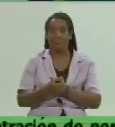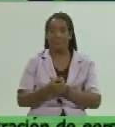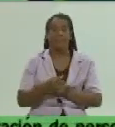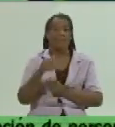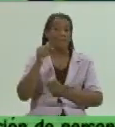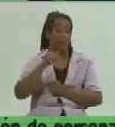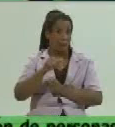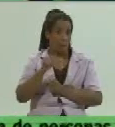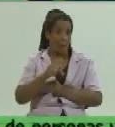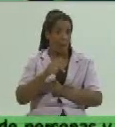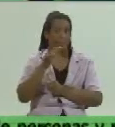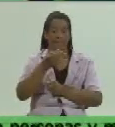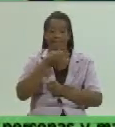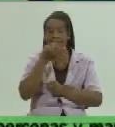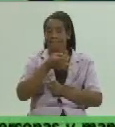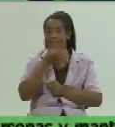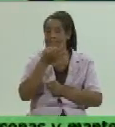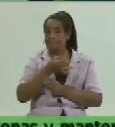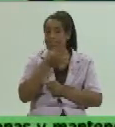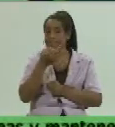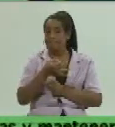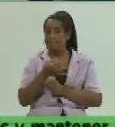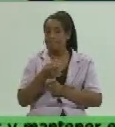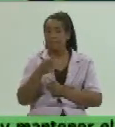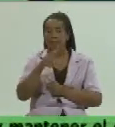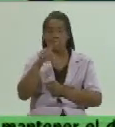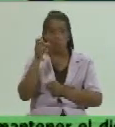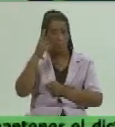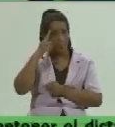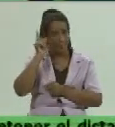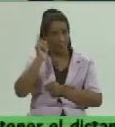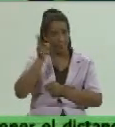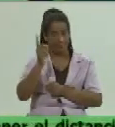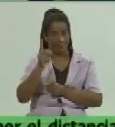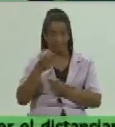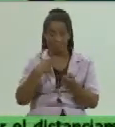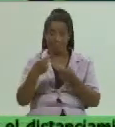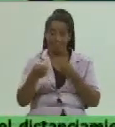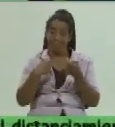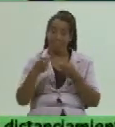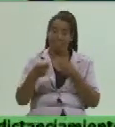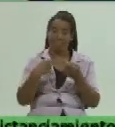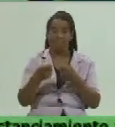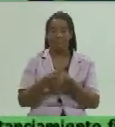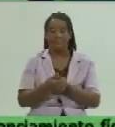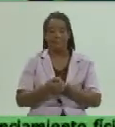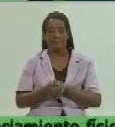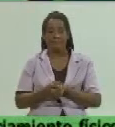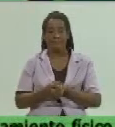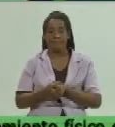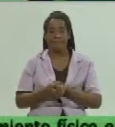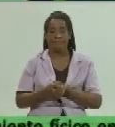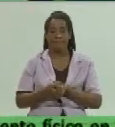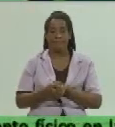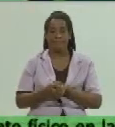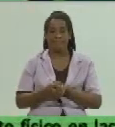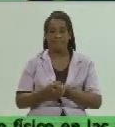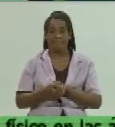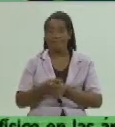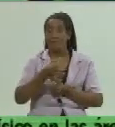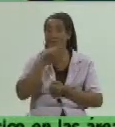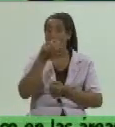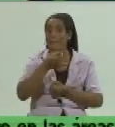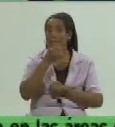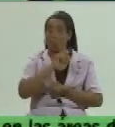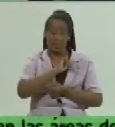aplicado la nueva política de comercialización y que explicó el delegado